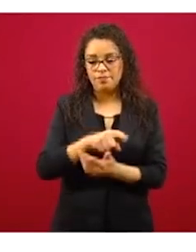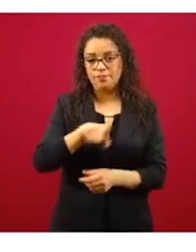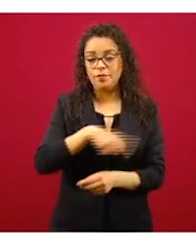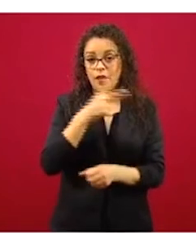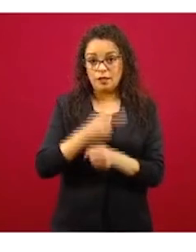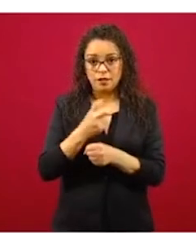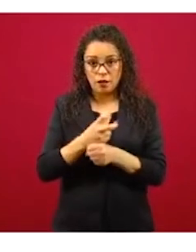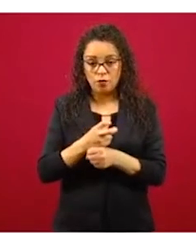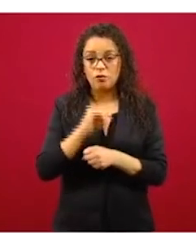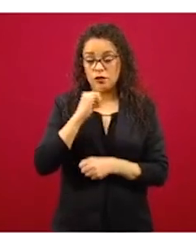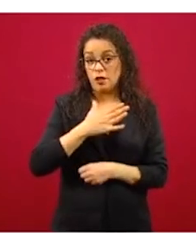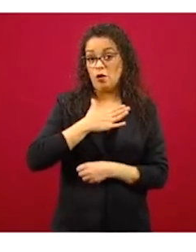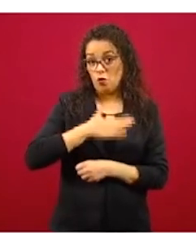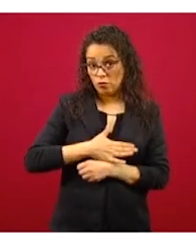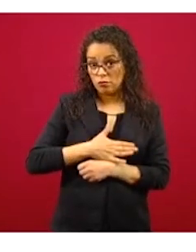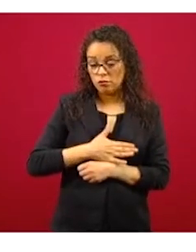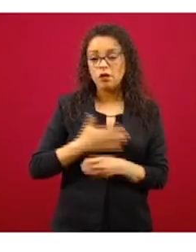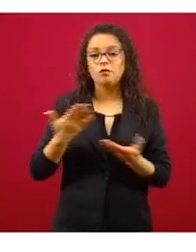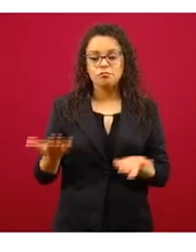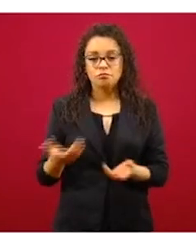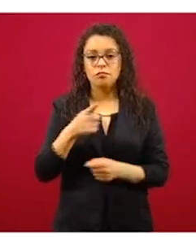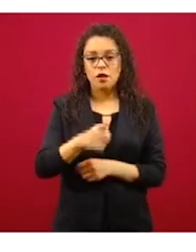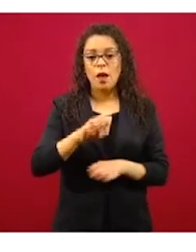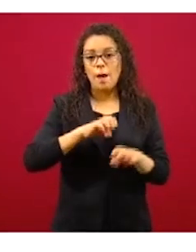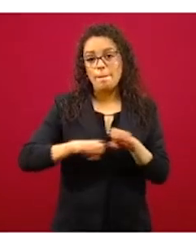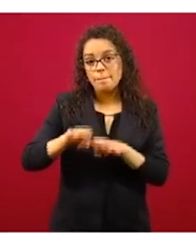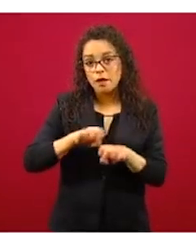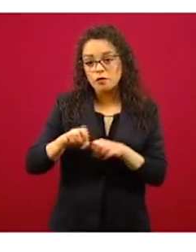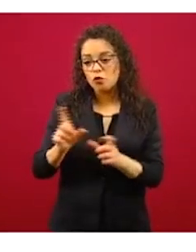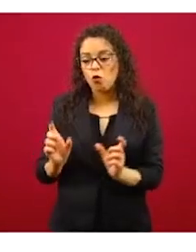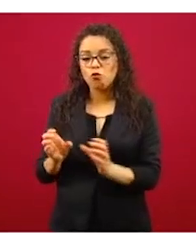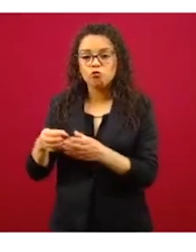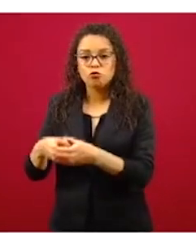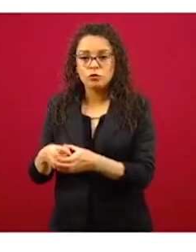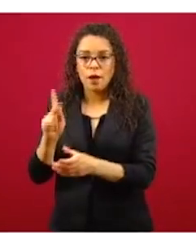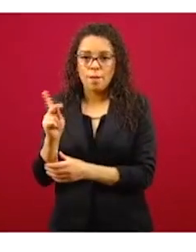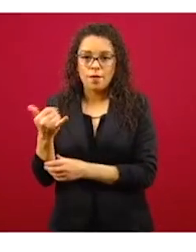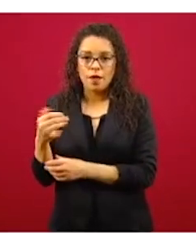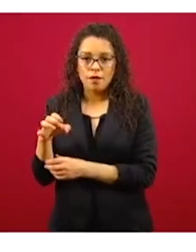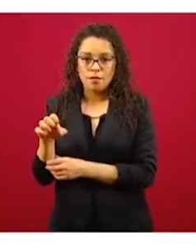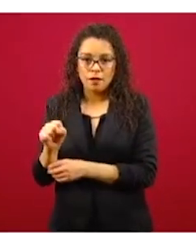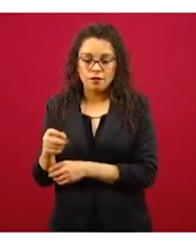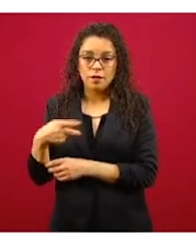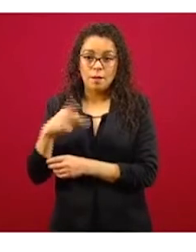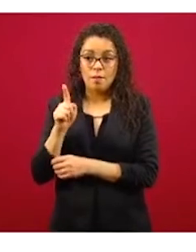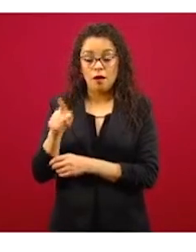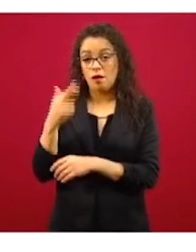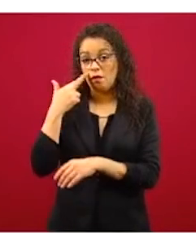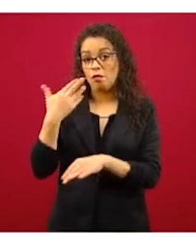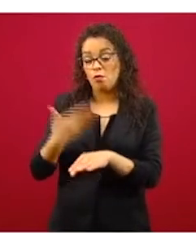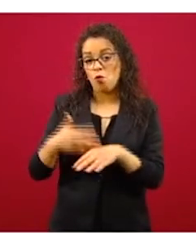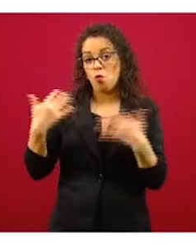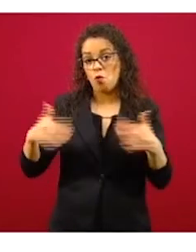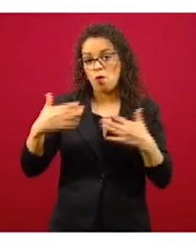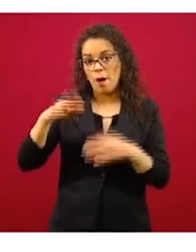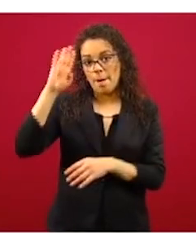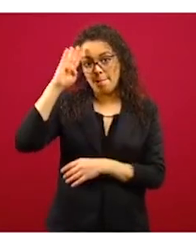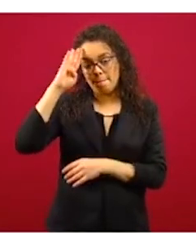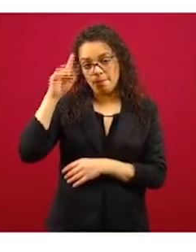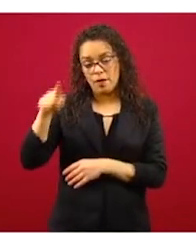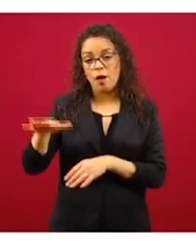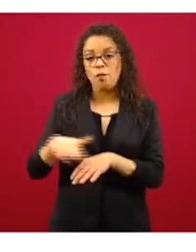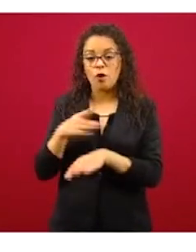justo es que llegó a los empresarios más pequeños, pero que tienen la carga más grande. Los empresarios, entre uno y diez